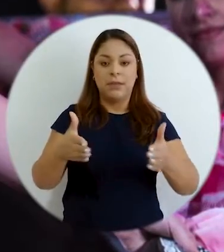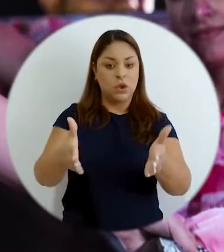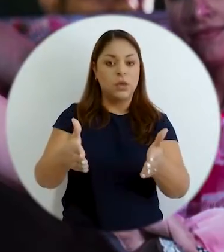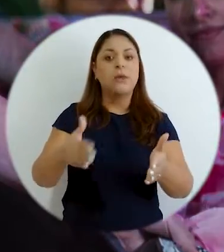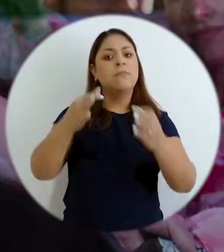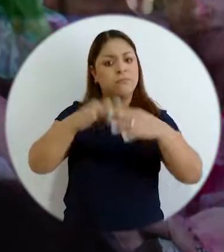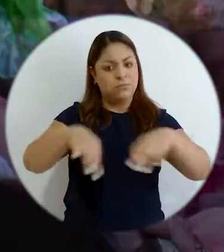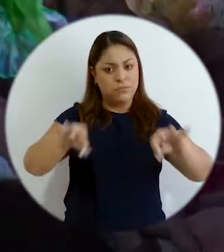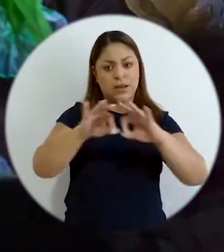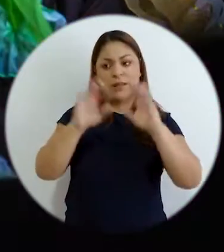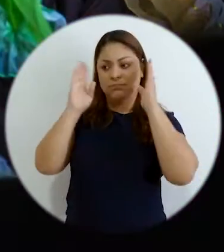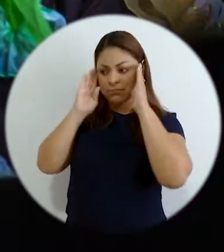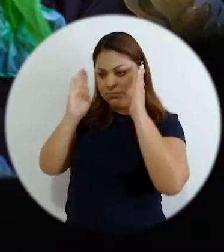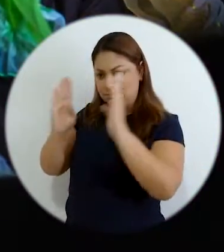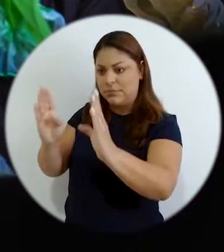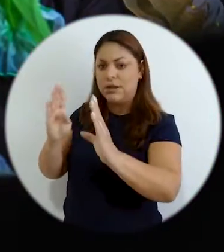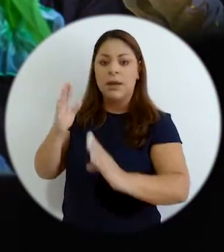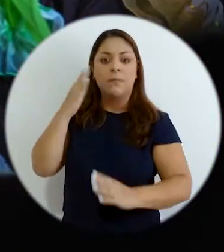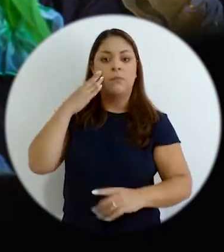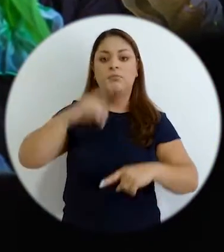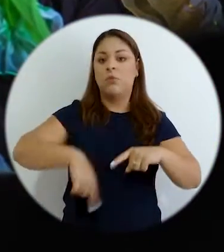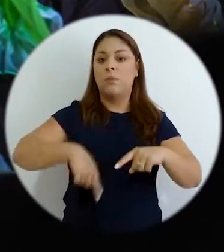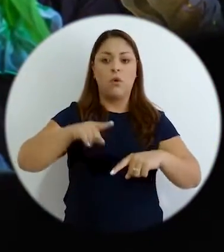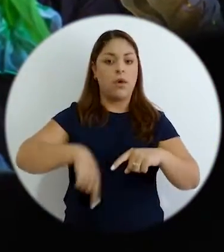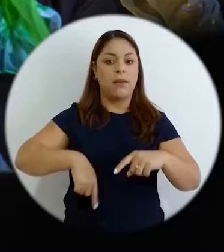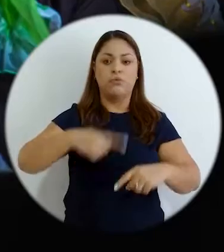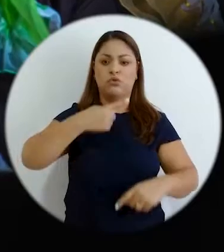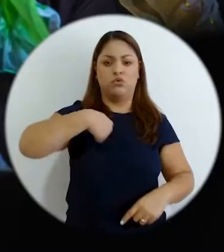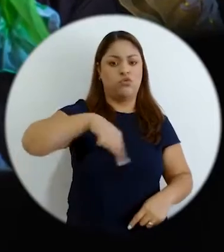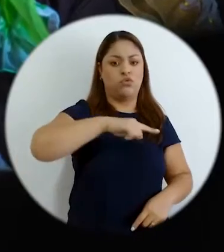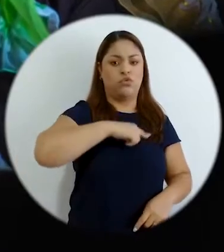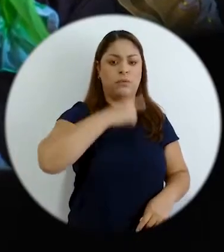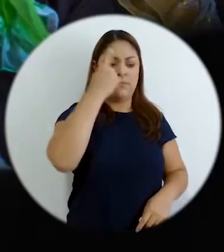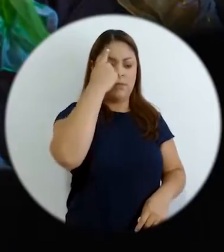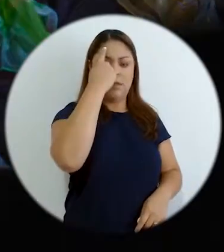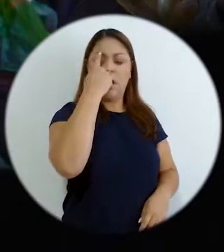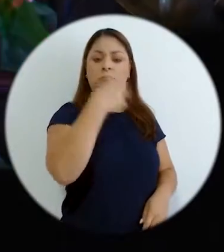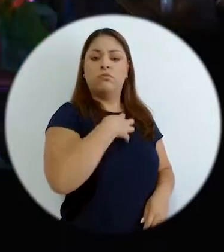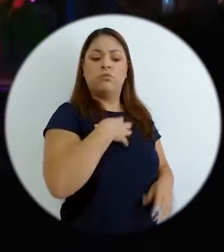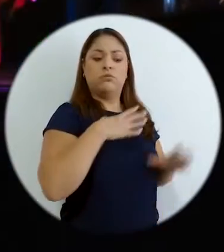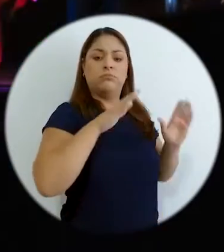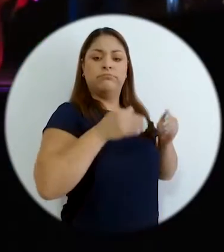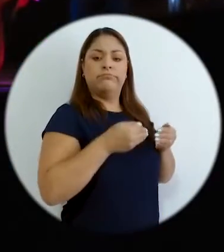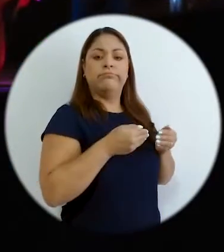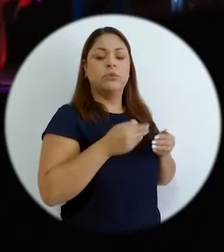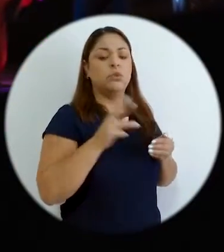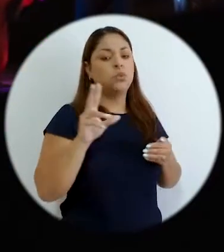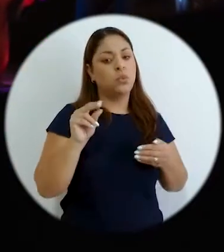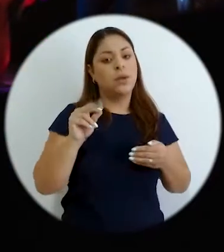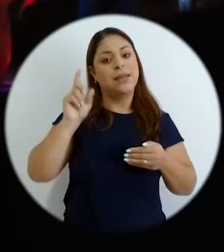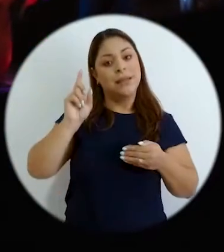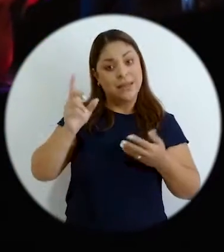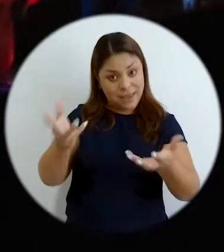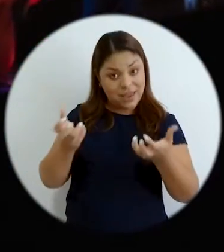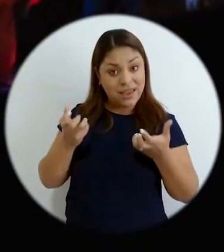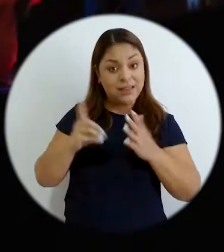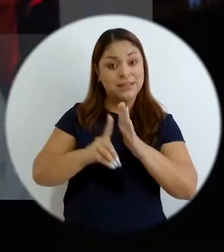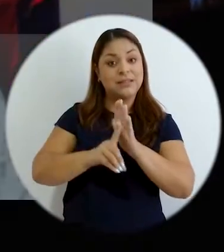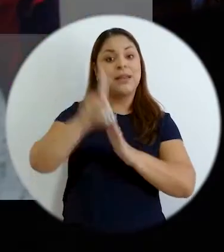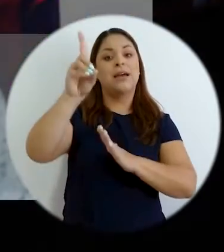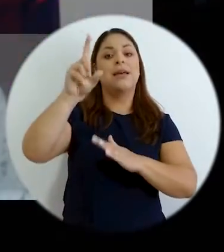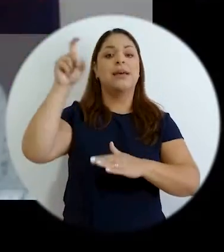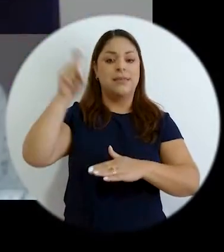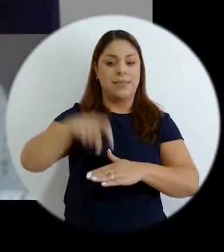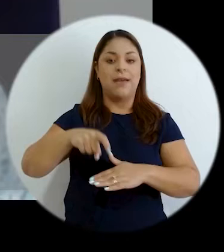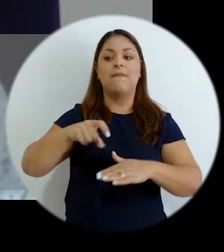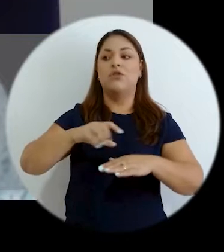es importantísimo atender el desarrollo a nivel regional porque no podemos los cantones seguir considerándonos como islas realmente si